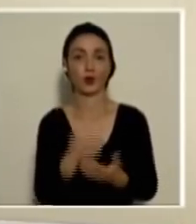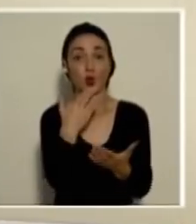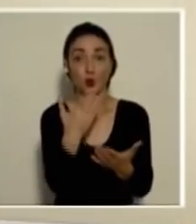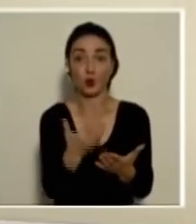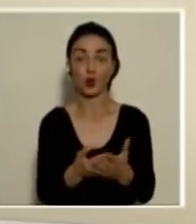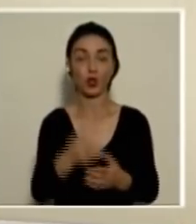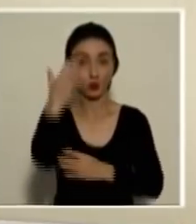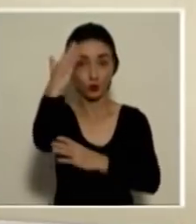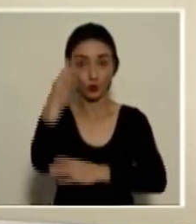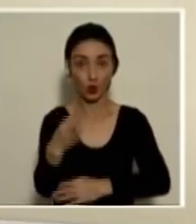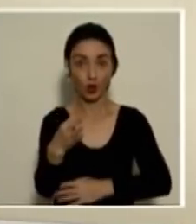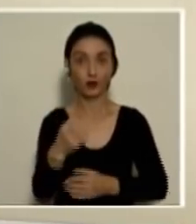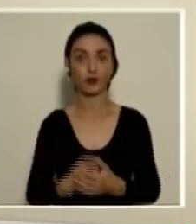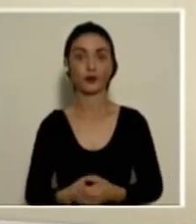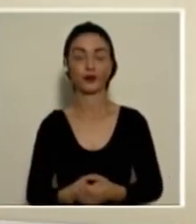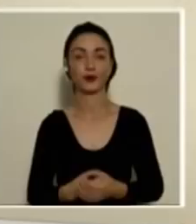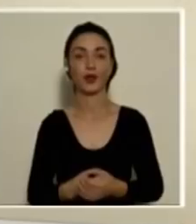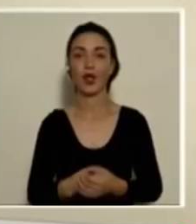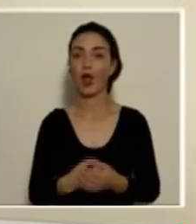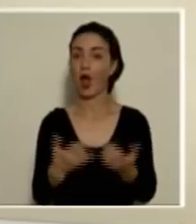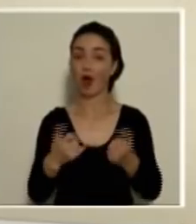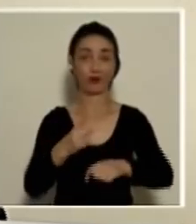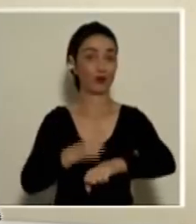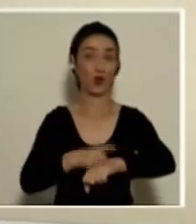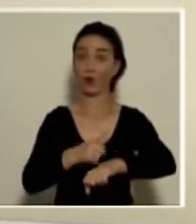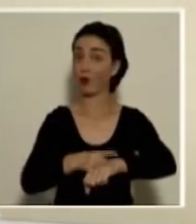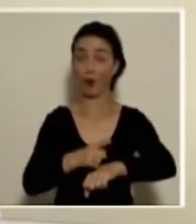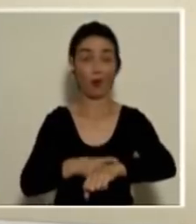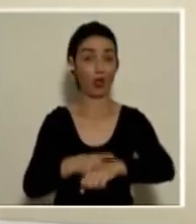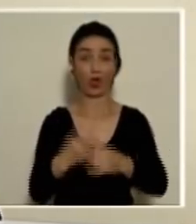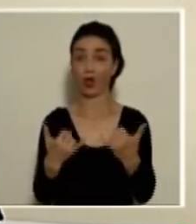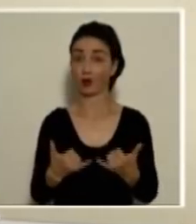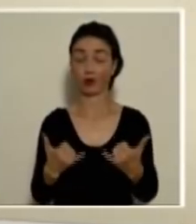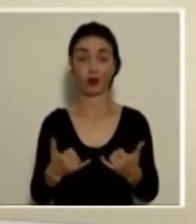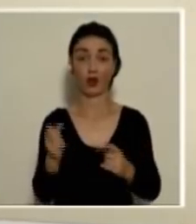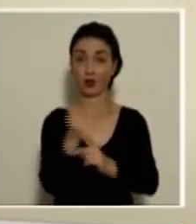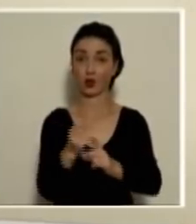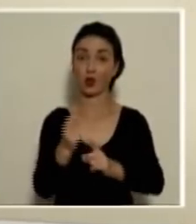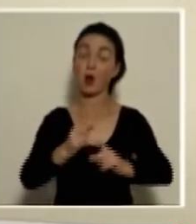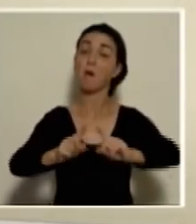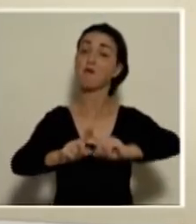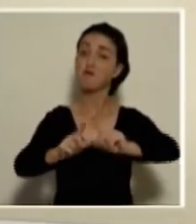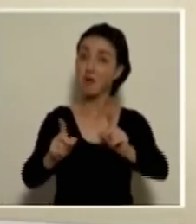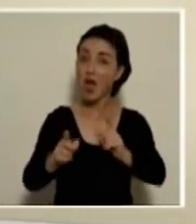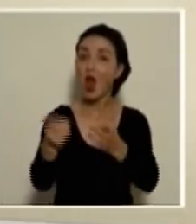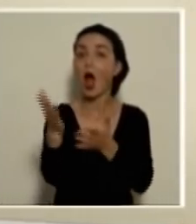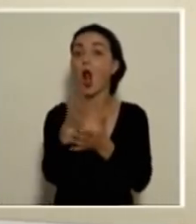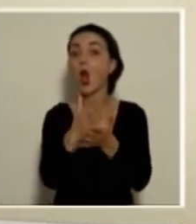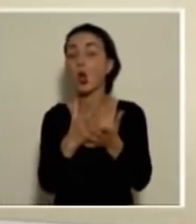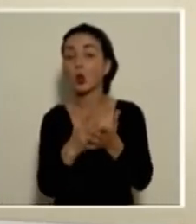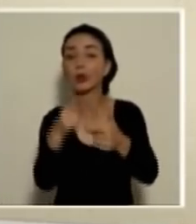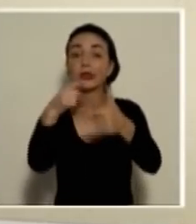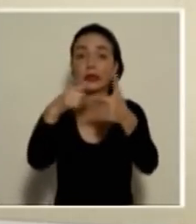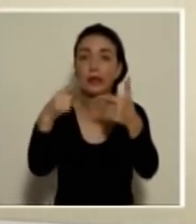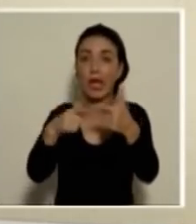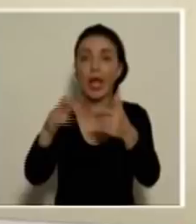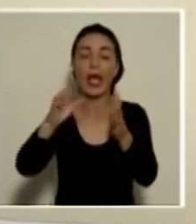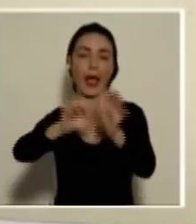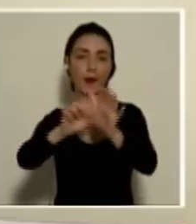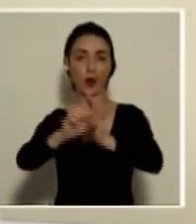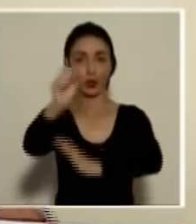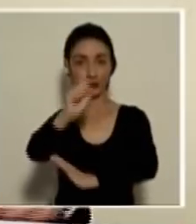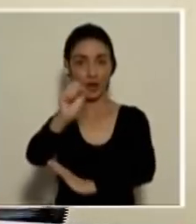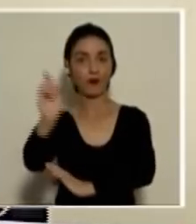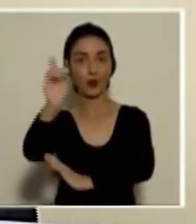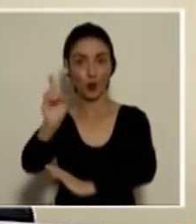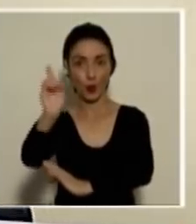bueno, creo que no es el momento bajo las circunstancias en que estamos. Sin embargo, hay unas posibilidades, algunas excepciones. Por ejemplo, los fines de semana